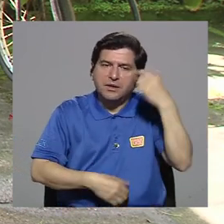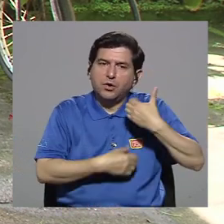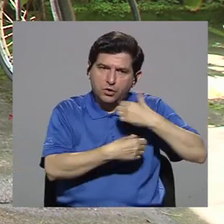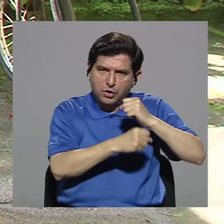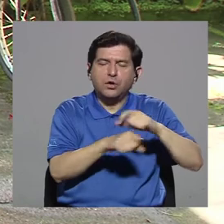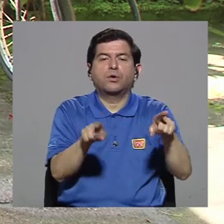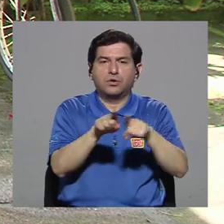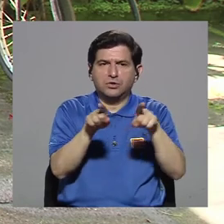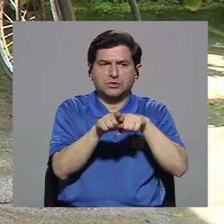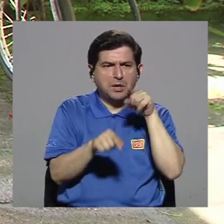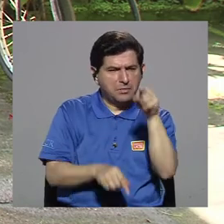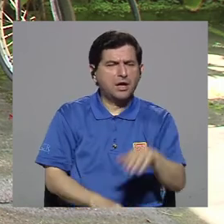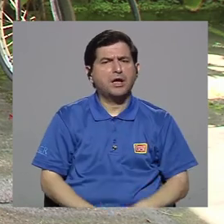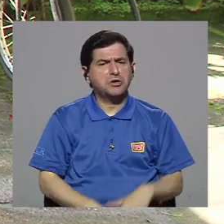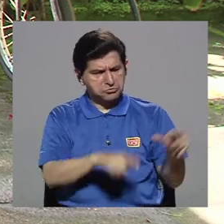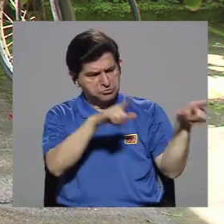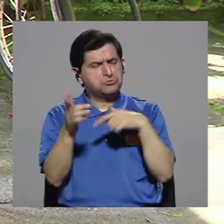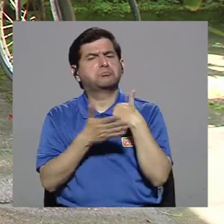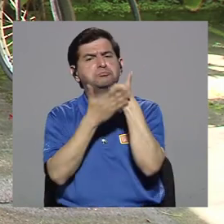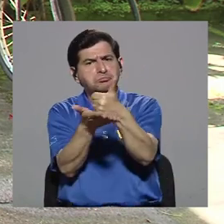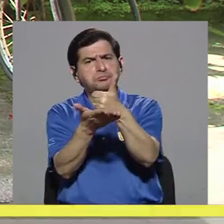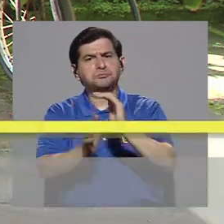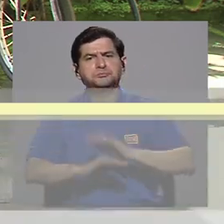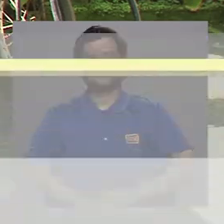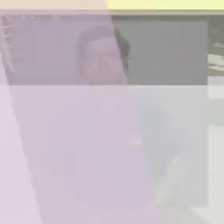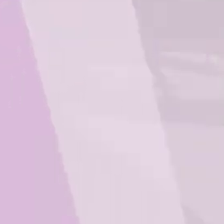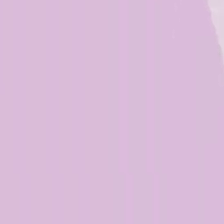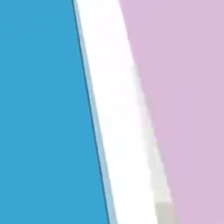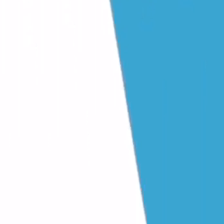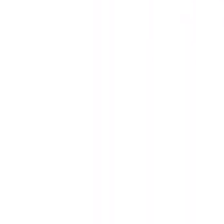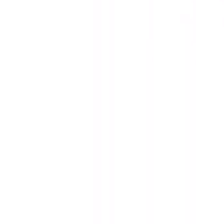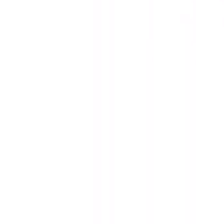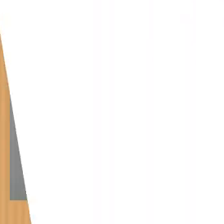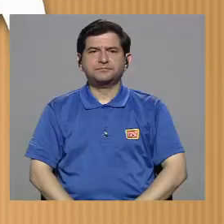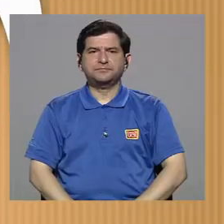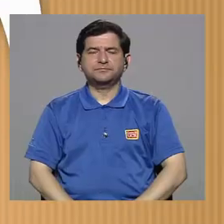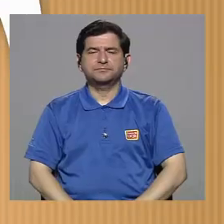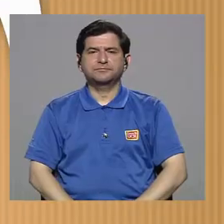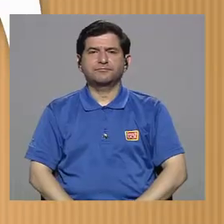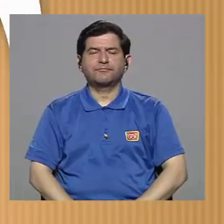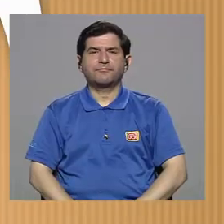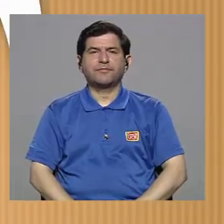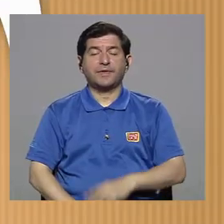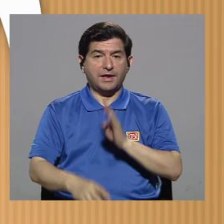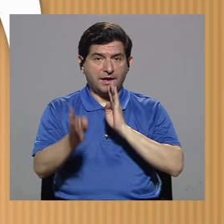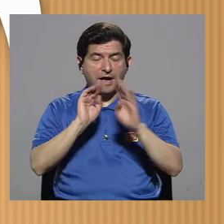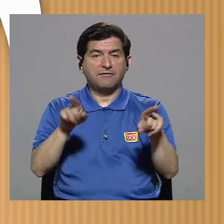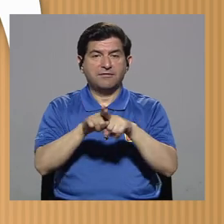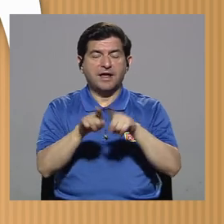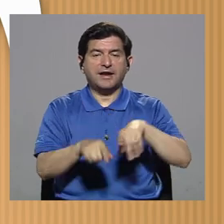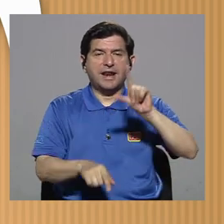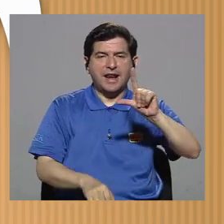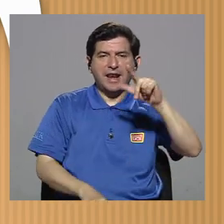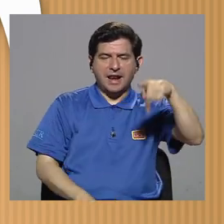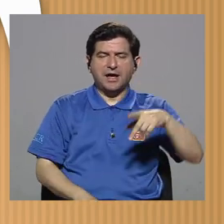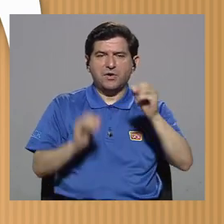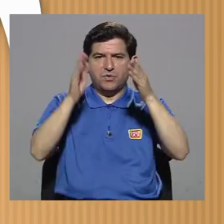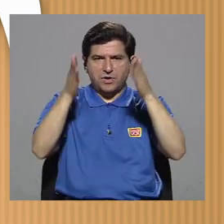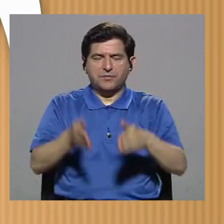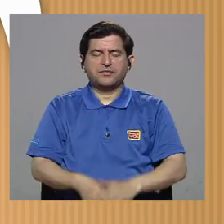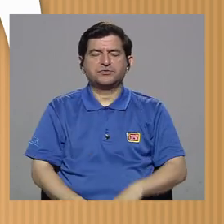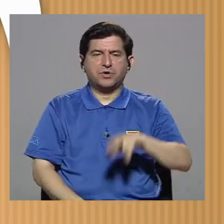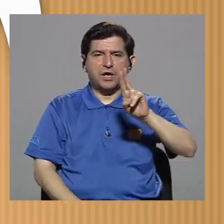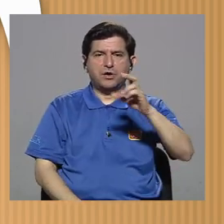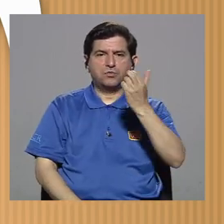por supuesto que las municipalidades van a estar muy anuentes a colaborar. También conversamos con Laura Paniagua, docente de la UCR,